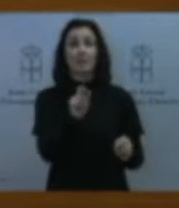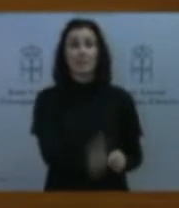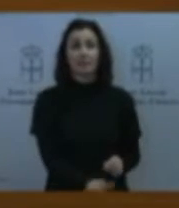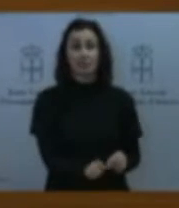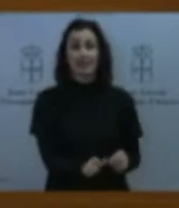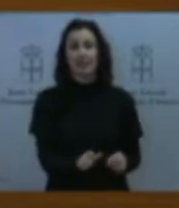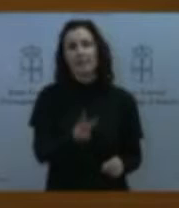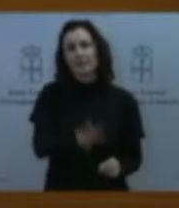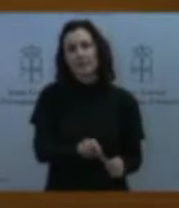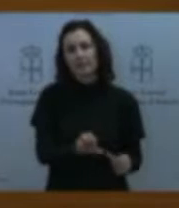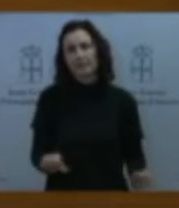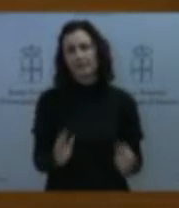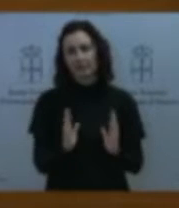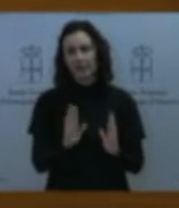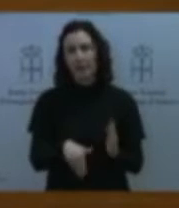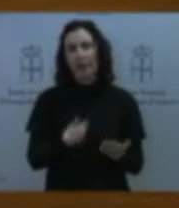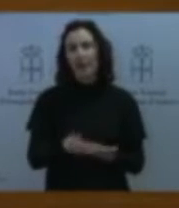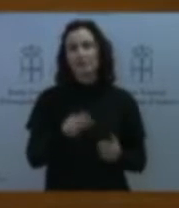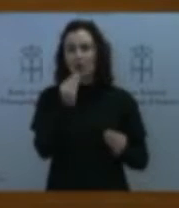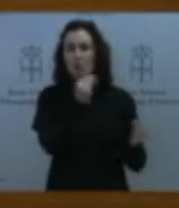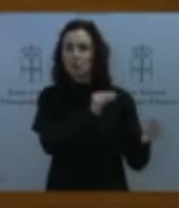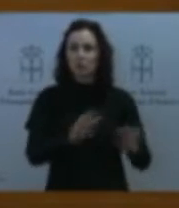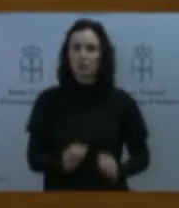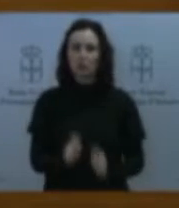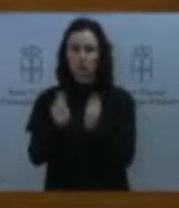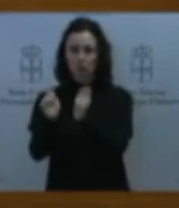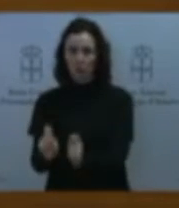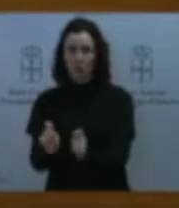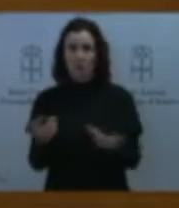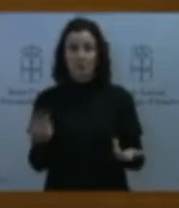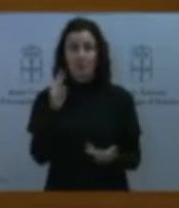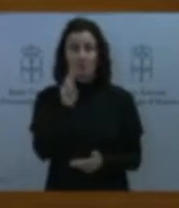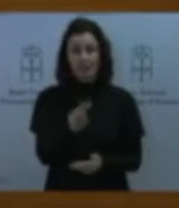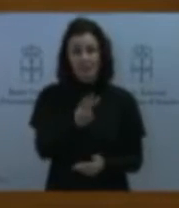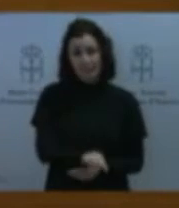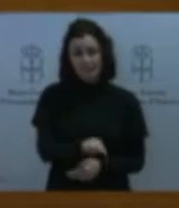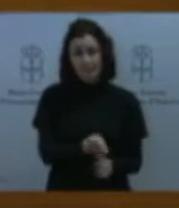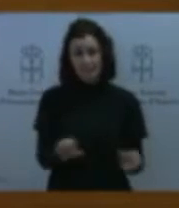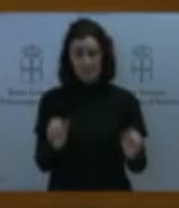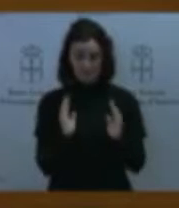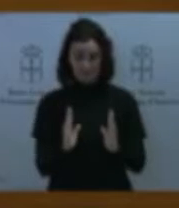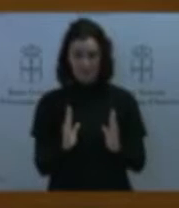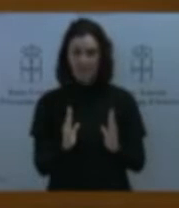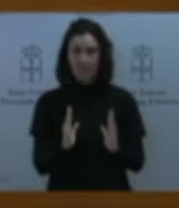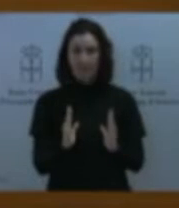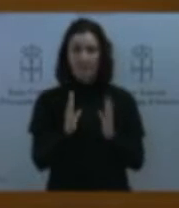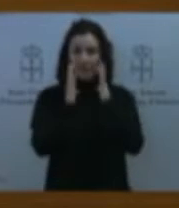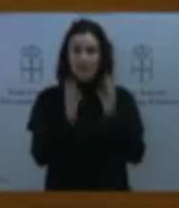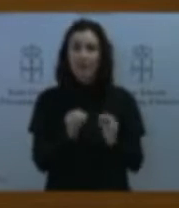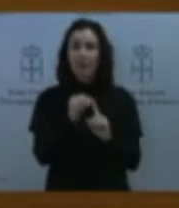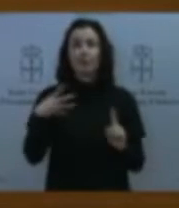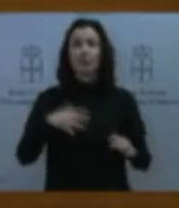su sustituto. Con lo cual, nos encontramos con tres meses en los que el Foro de Movilidad se encuentra bloqueado por una decisión del